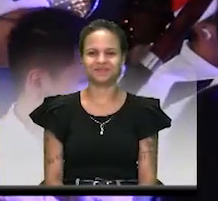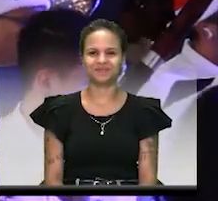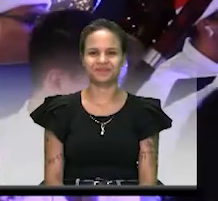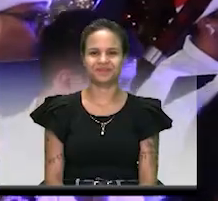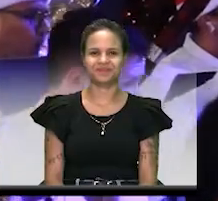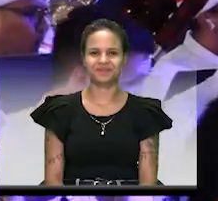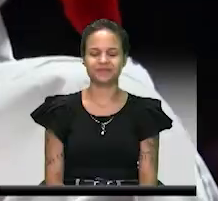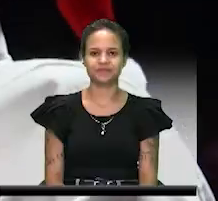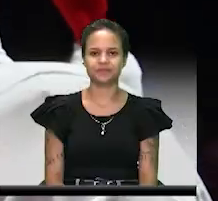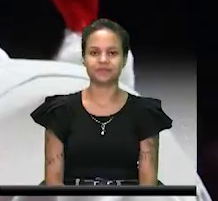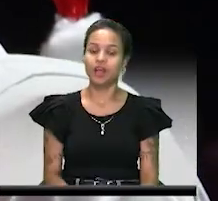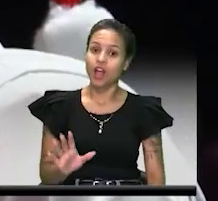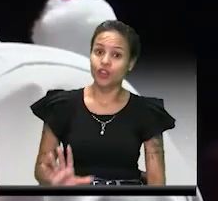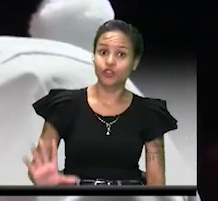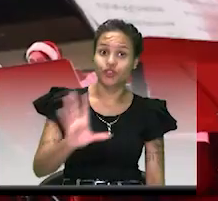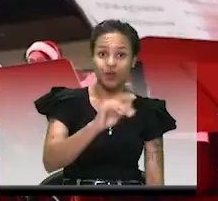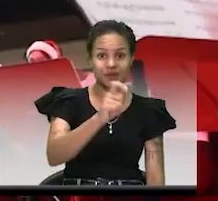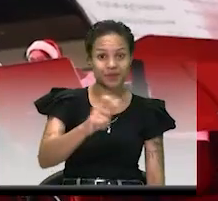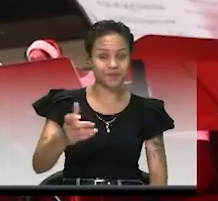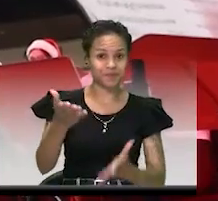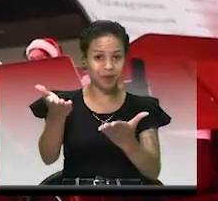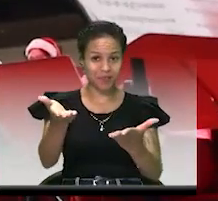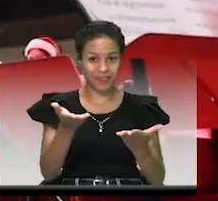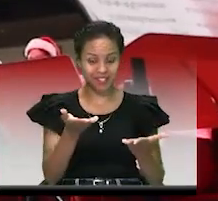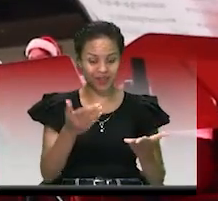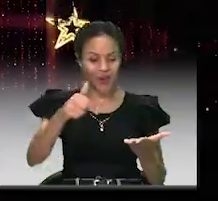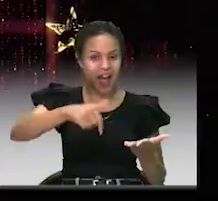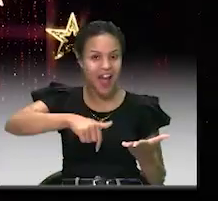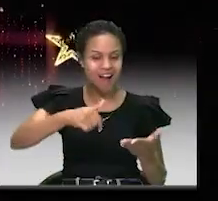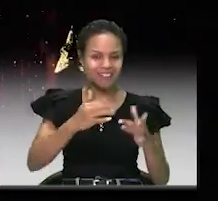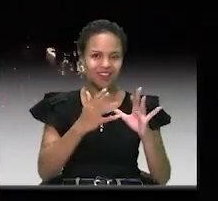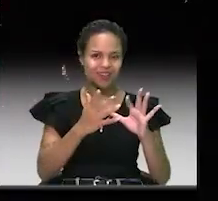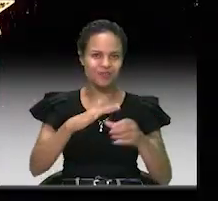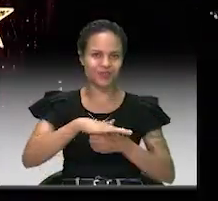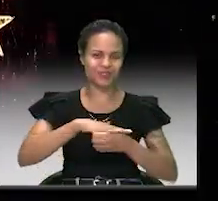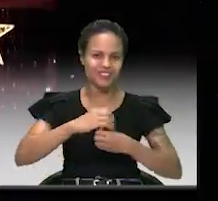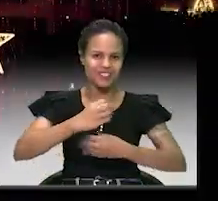Todos bienvenidos a Itagüe, la ciudad de las oportunidades.